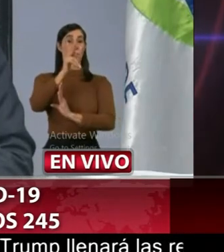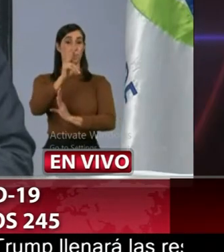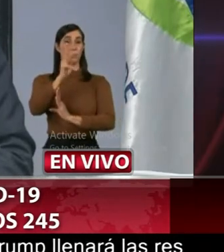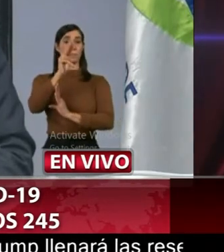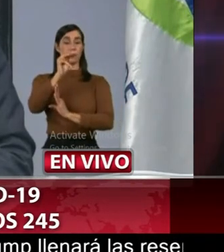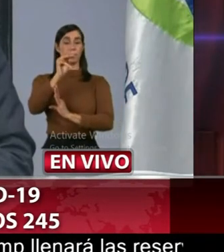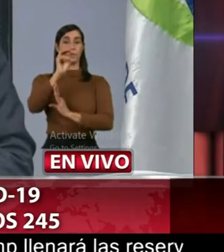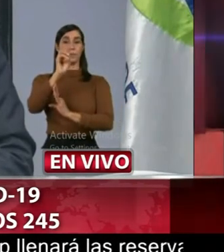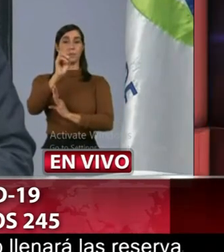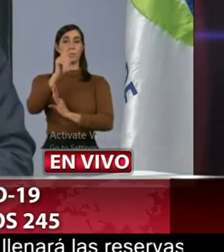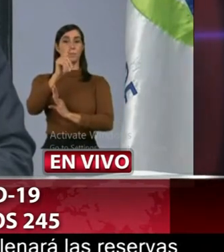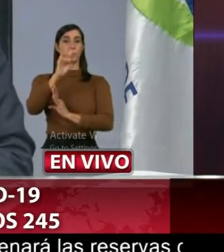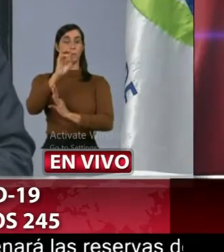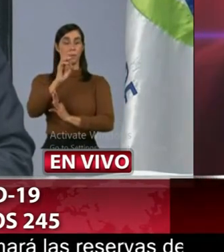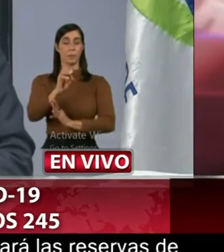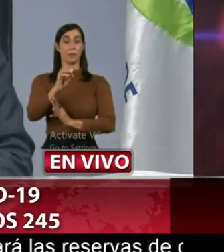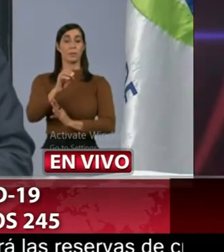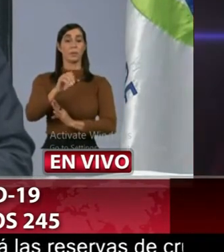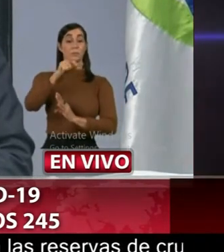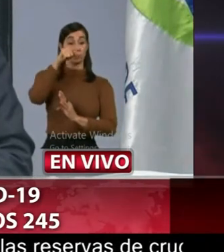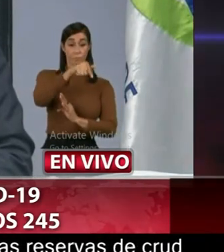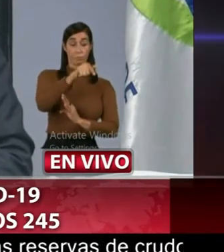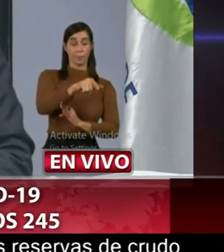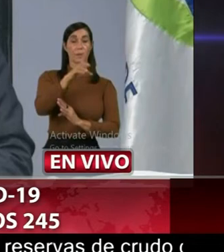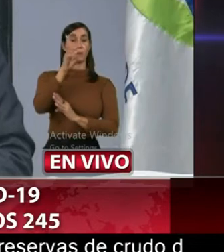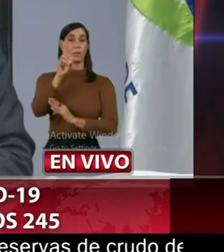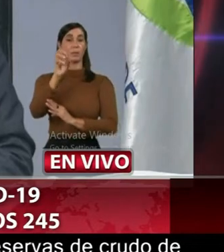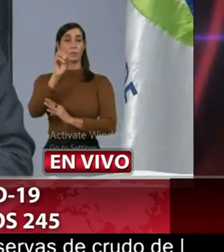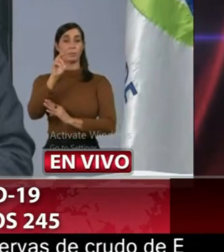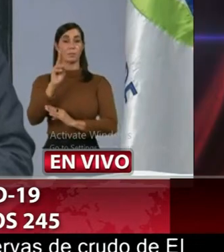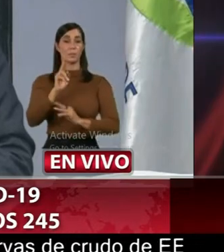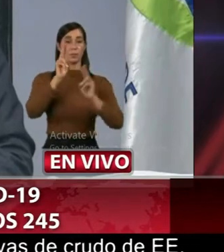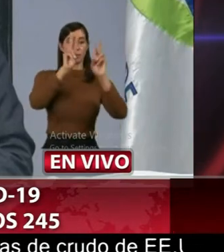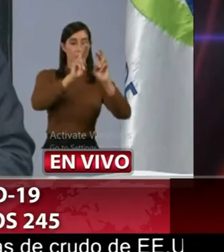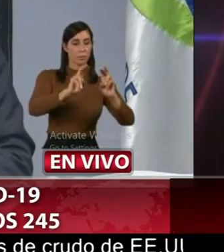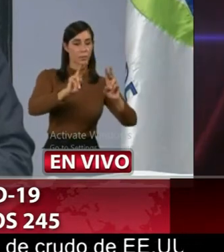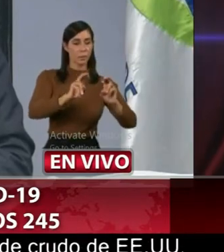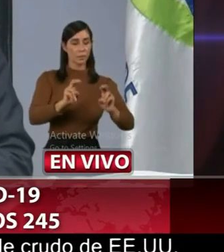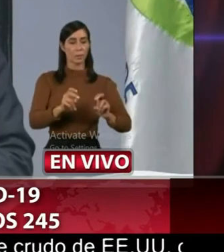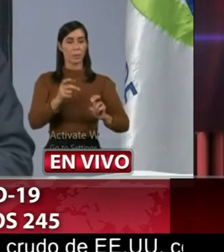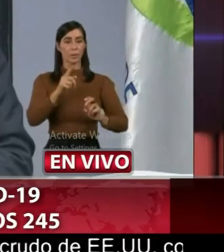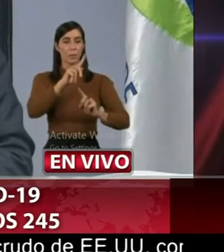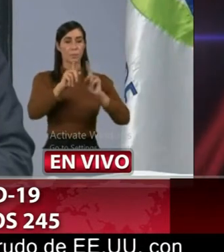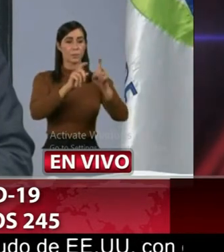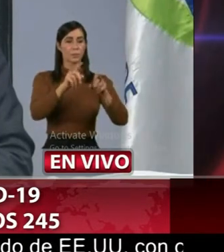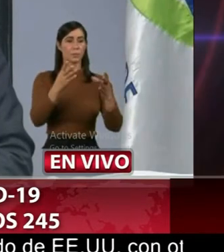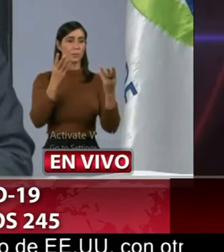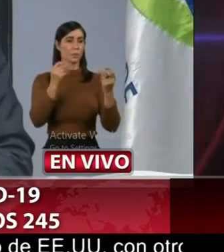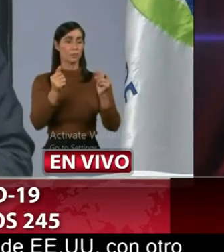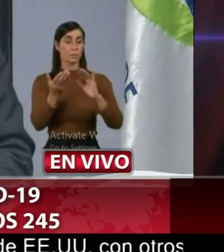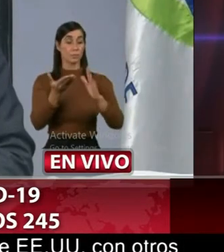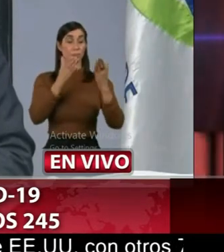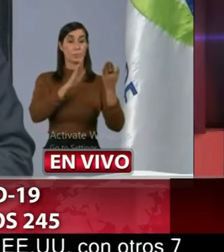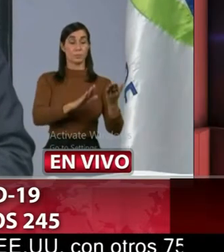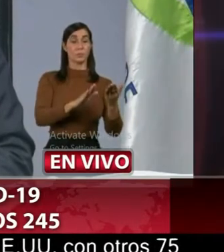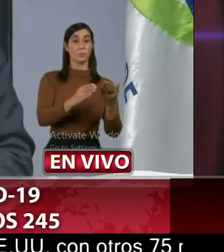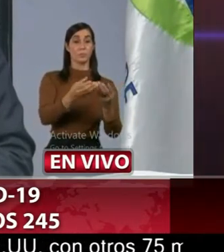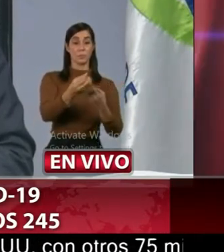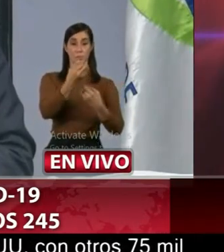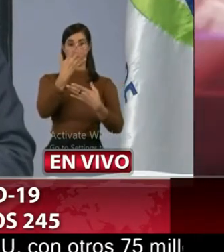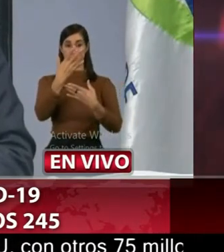hay ya la DPS está haciendo los levantamientos de lugar acerca de los fallecimientos a que se han aludido